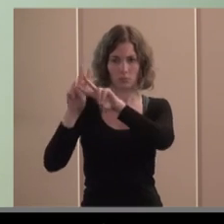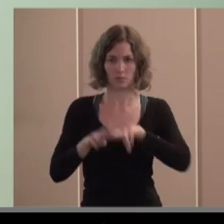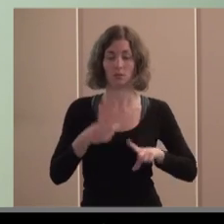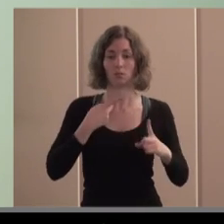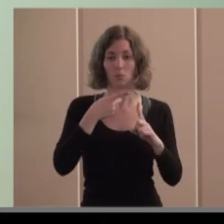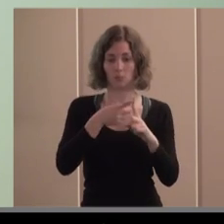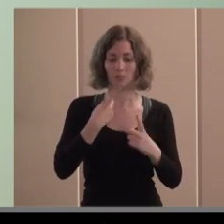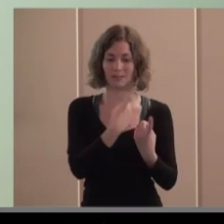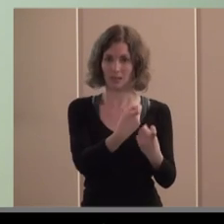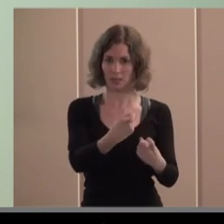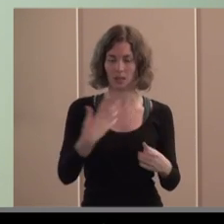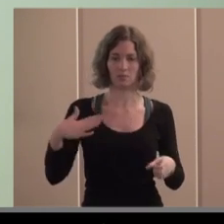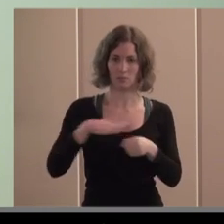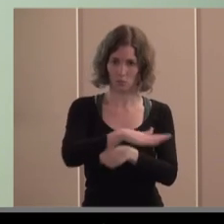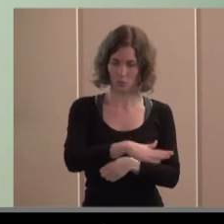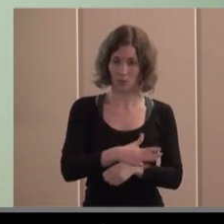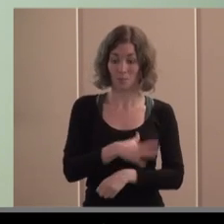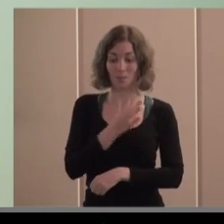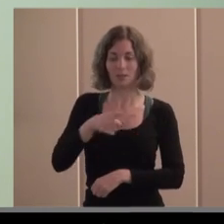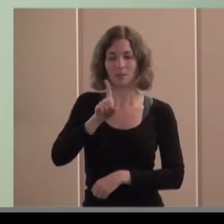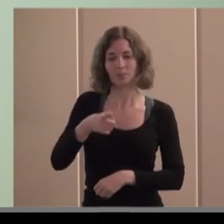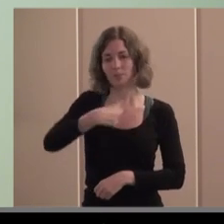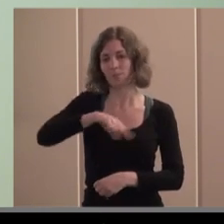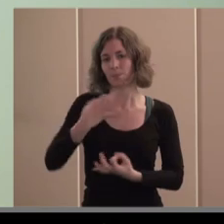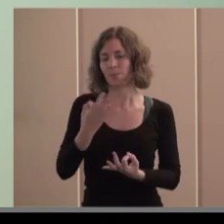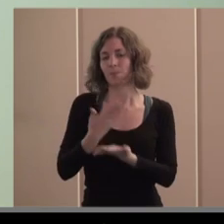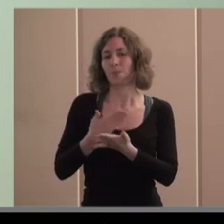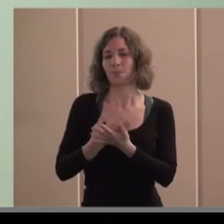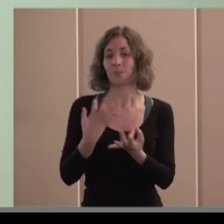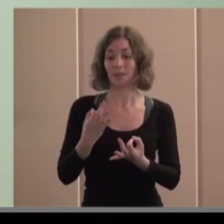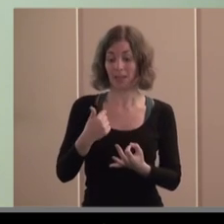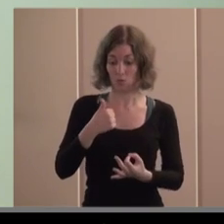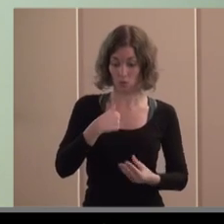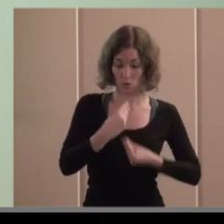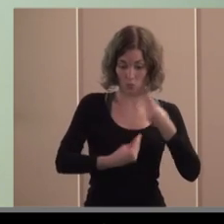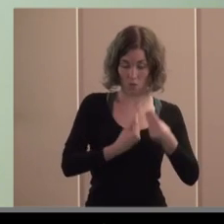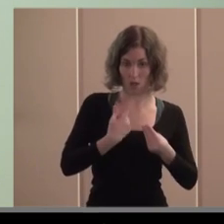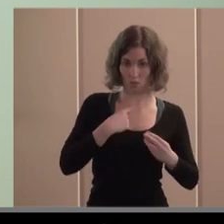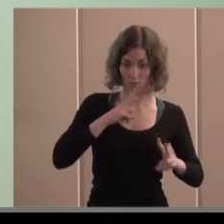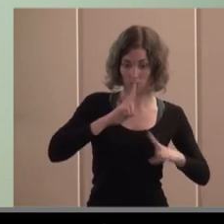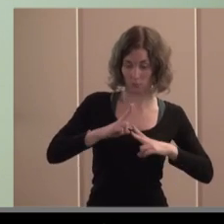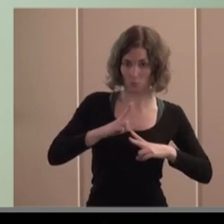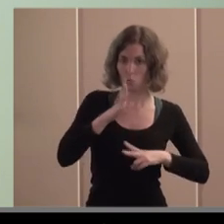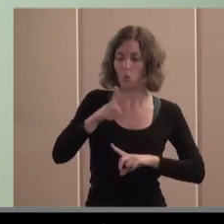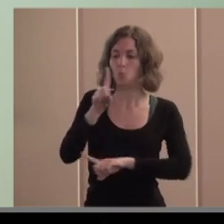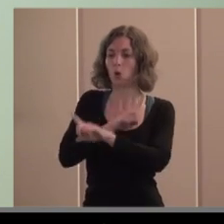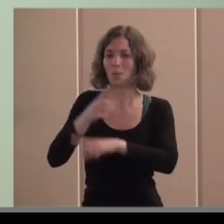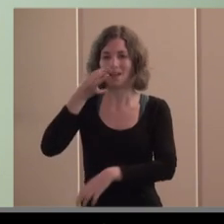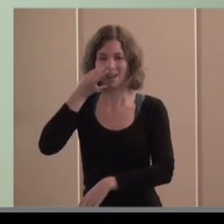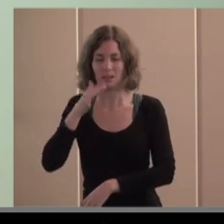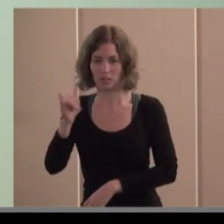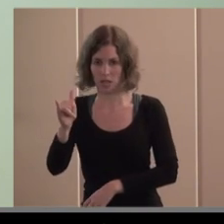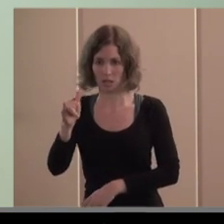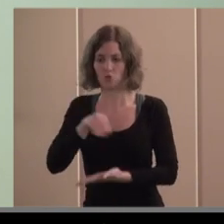pero es que además tenemos que asegurarnos de que nuestras acciones realmente están enfocadas y dan respuesta a los problemas existentes o sea general valor añadido